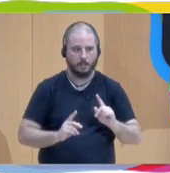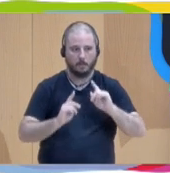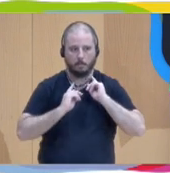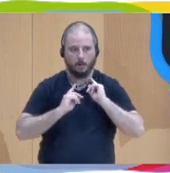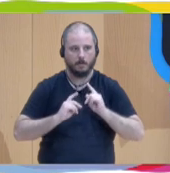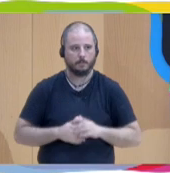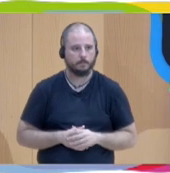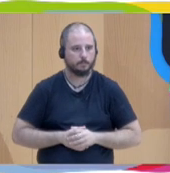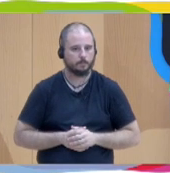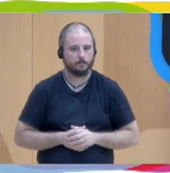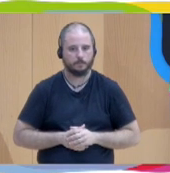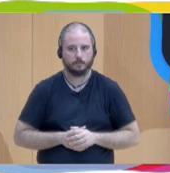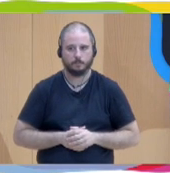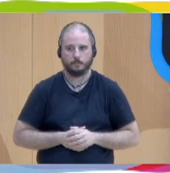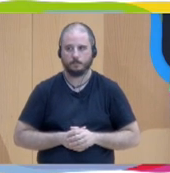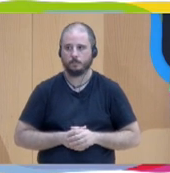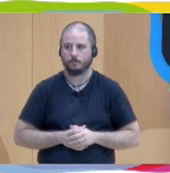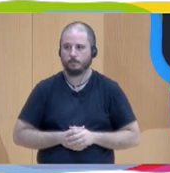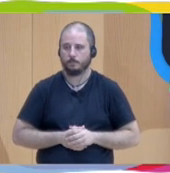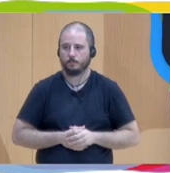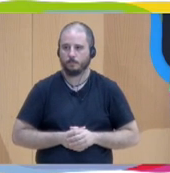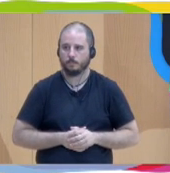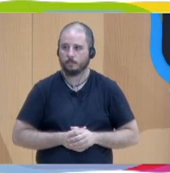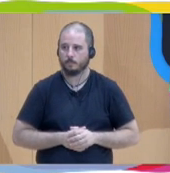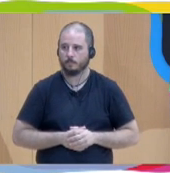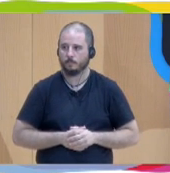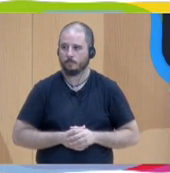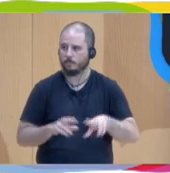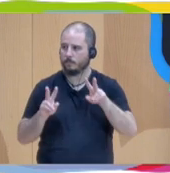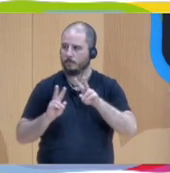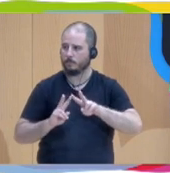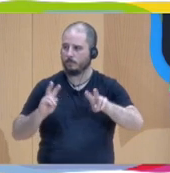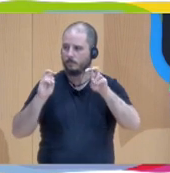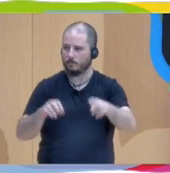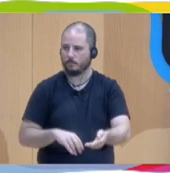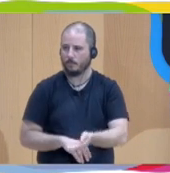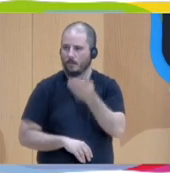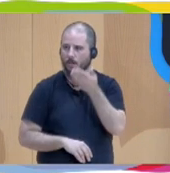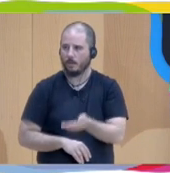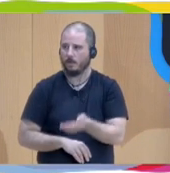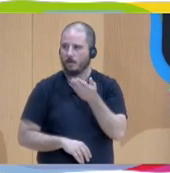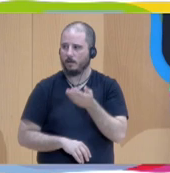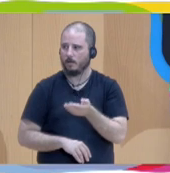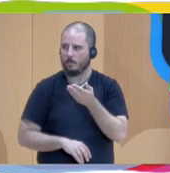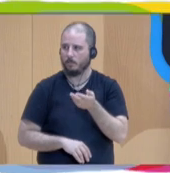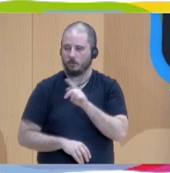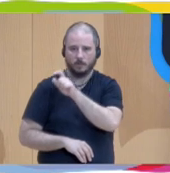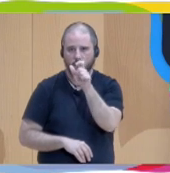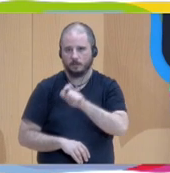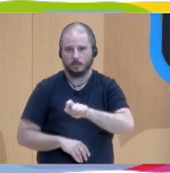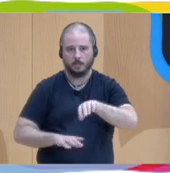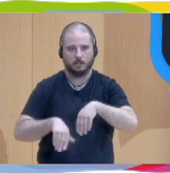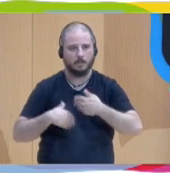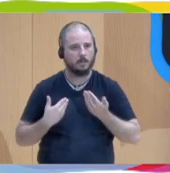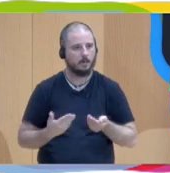Uno de los temas más importantes en Italia es que